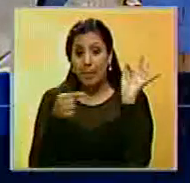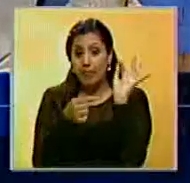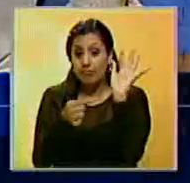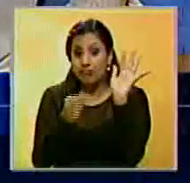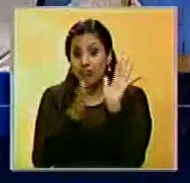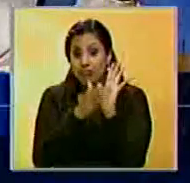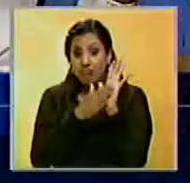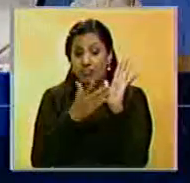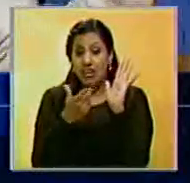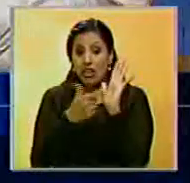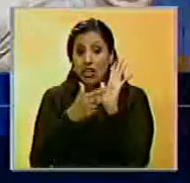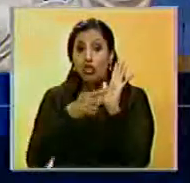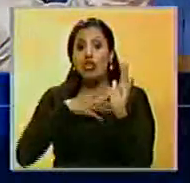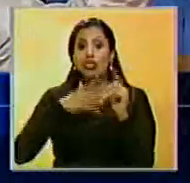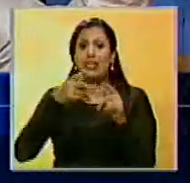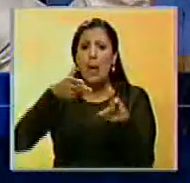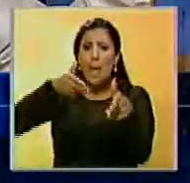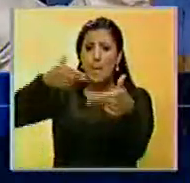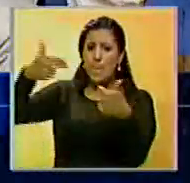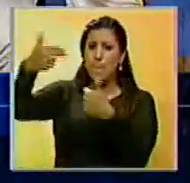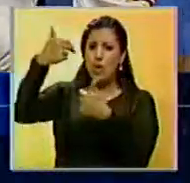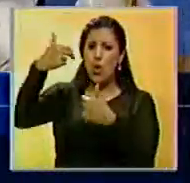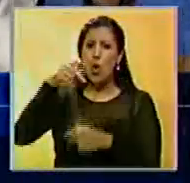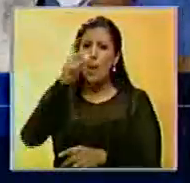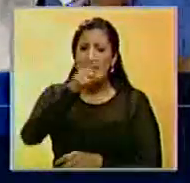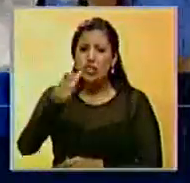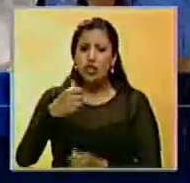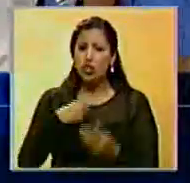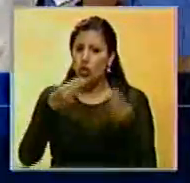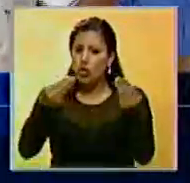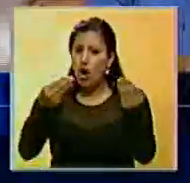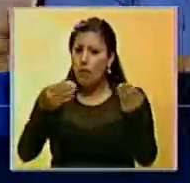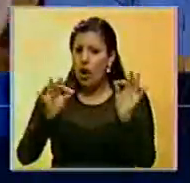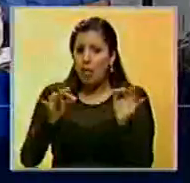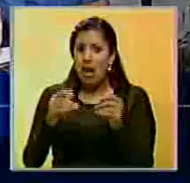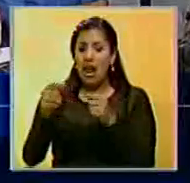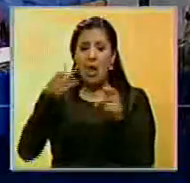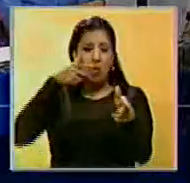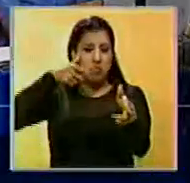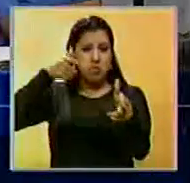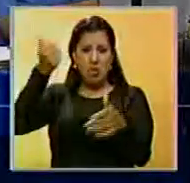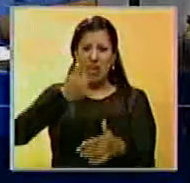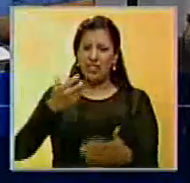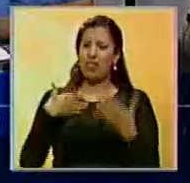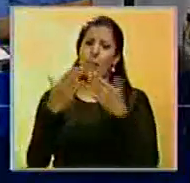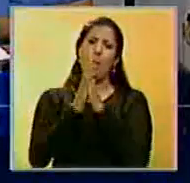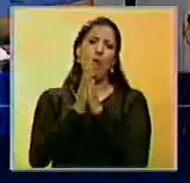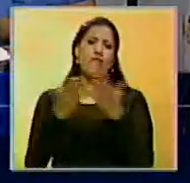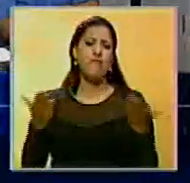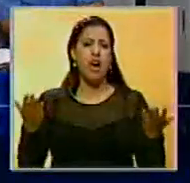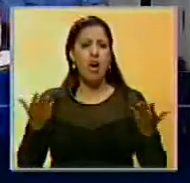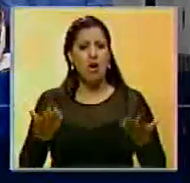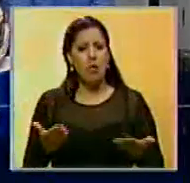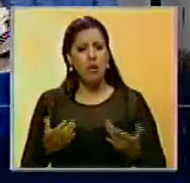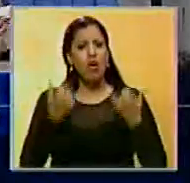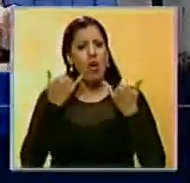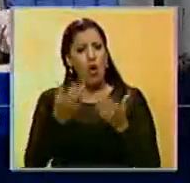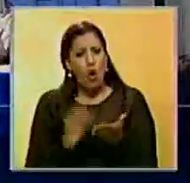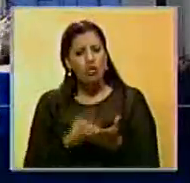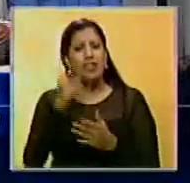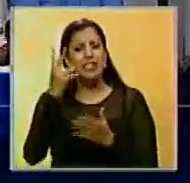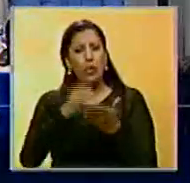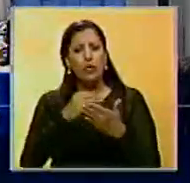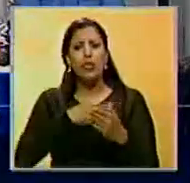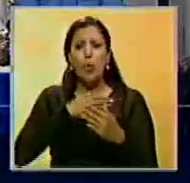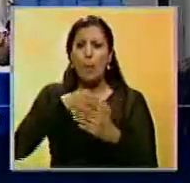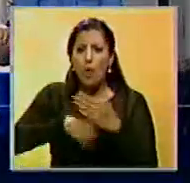documento, y hay que poner francotiradores para evitar un documento, por favor. Capriles dijo que aunque impidieron por segunda vez que la movilización